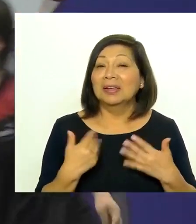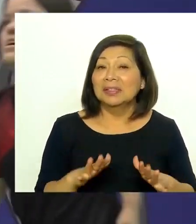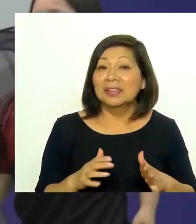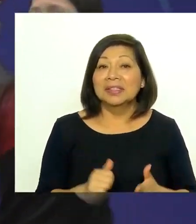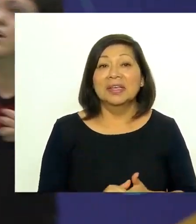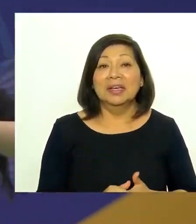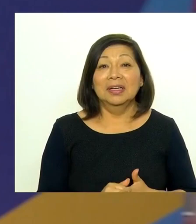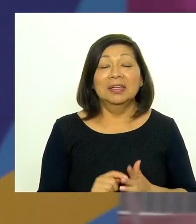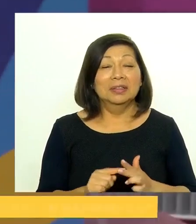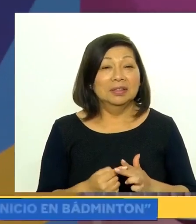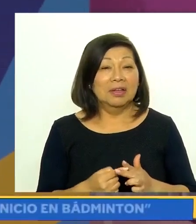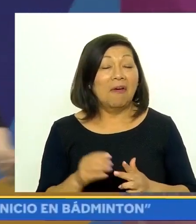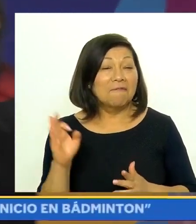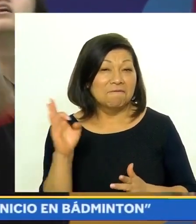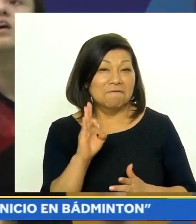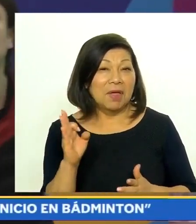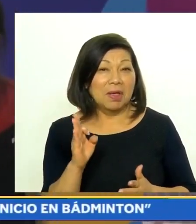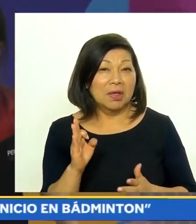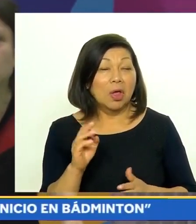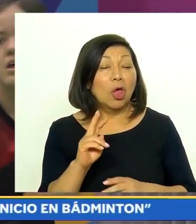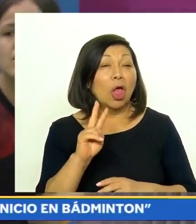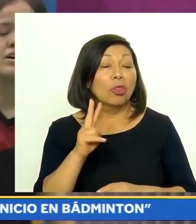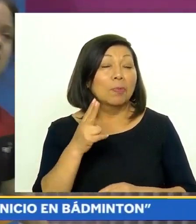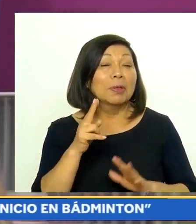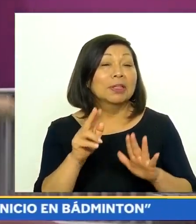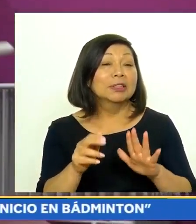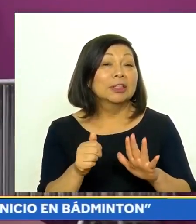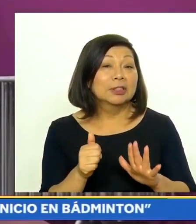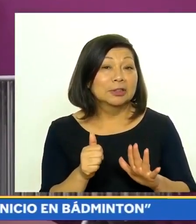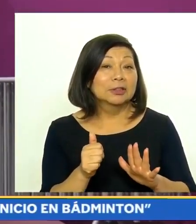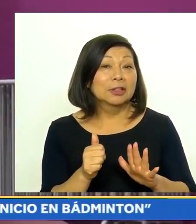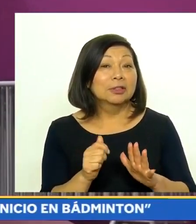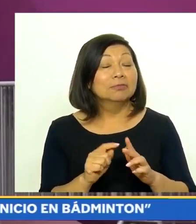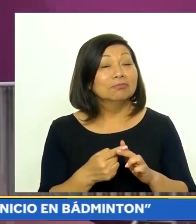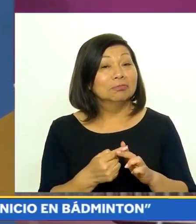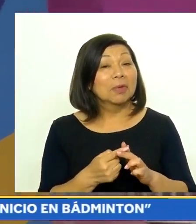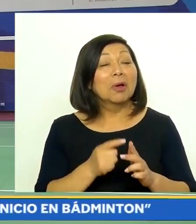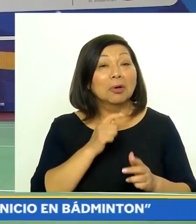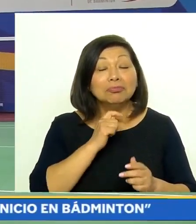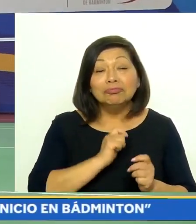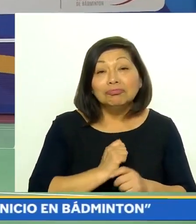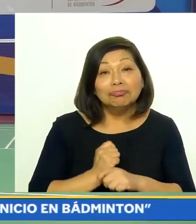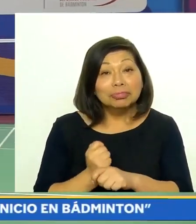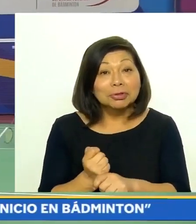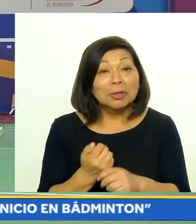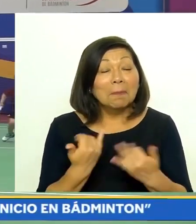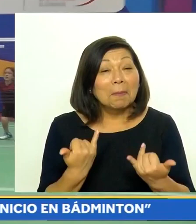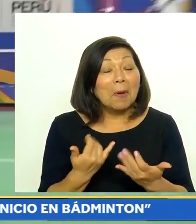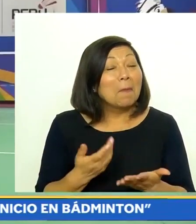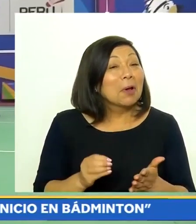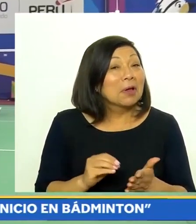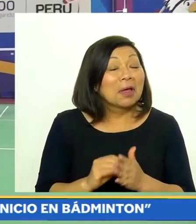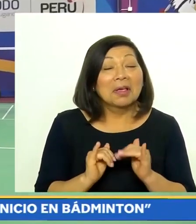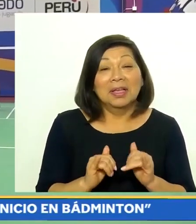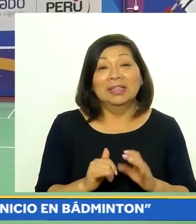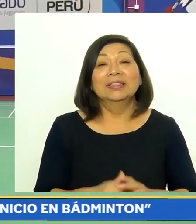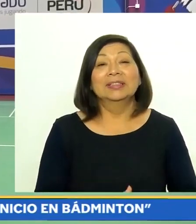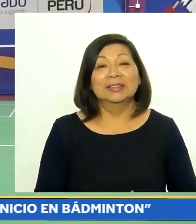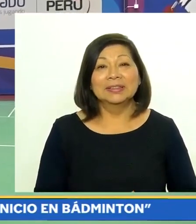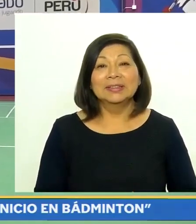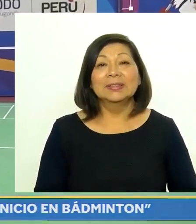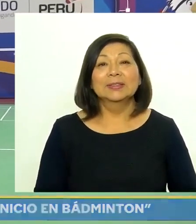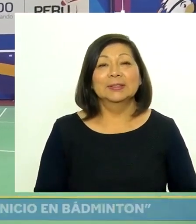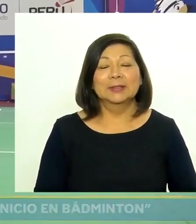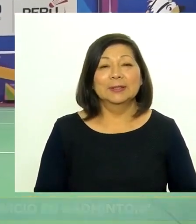ya a inicios de febrero del 2016 es donde yo inicio ya el badminton y bueno, ya es el deporte con el que me he quedado.